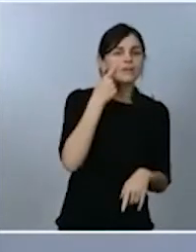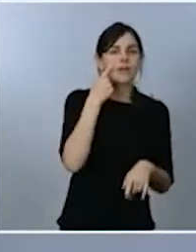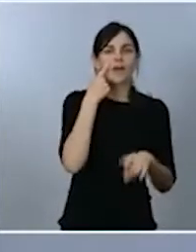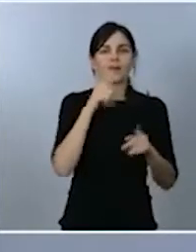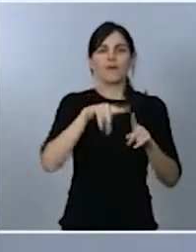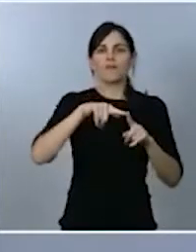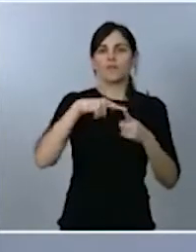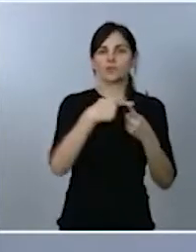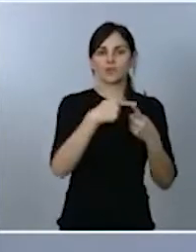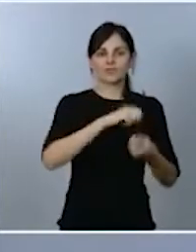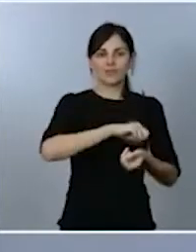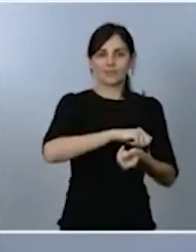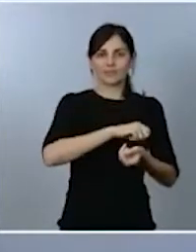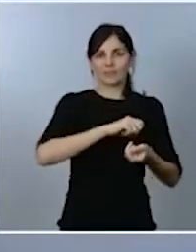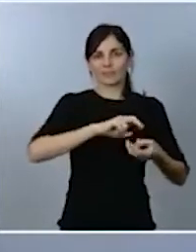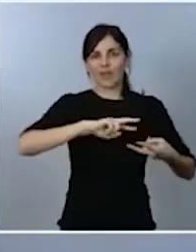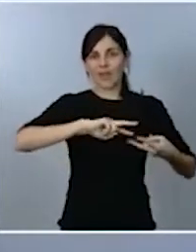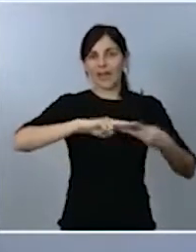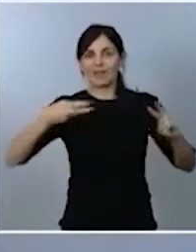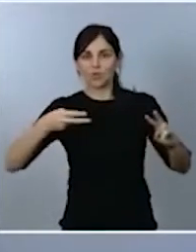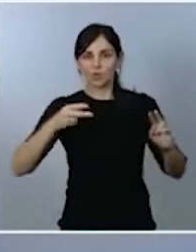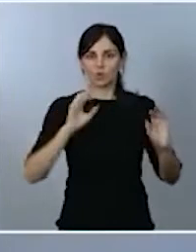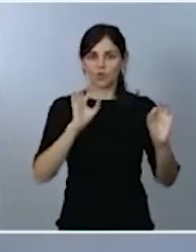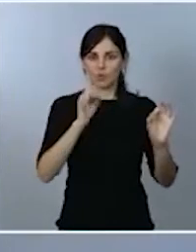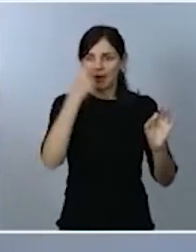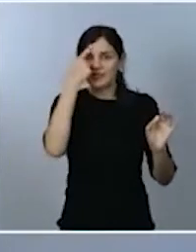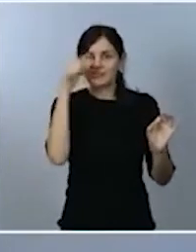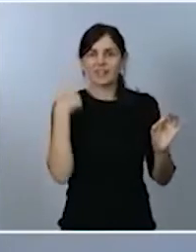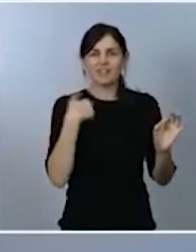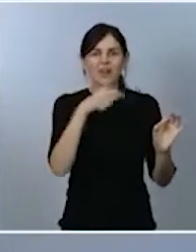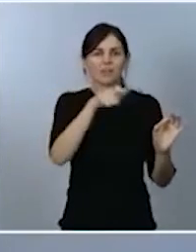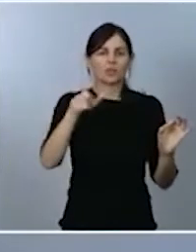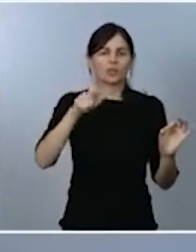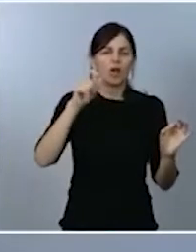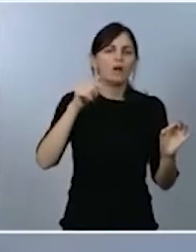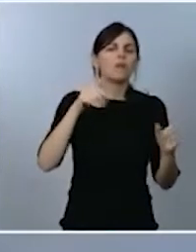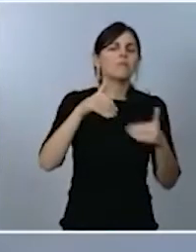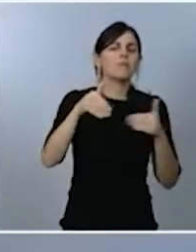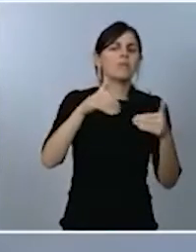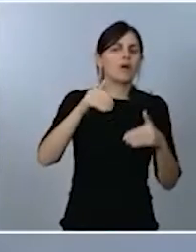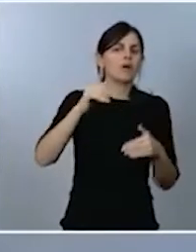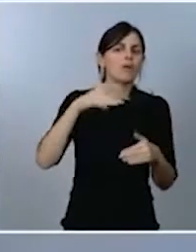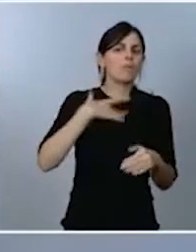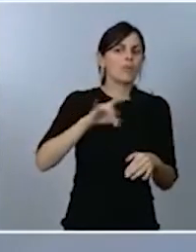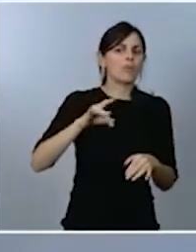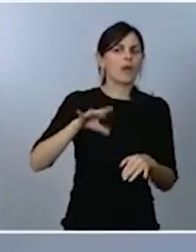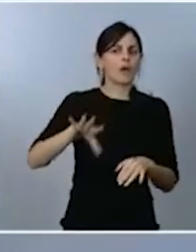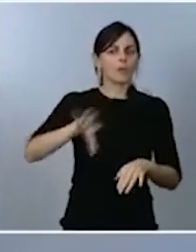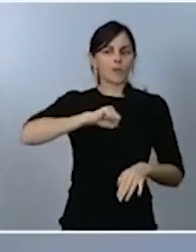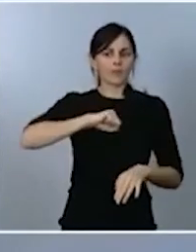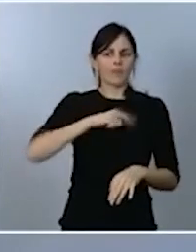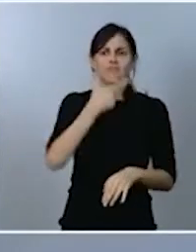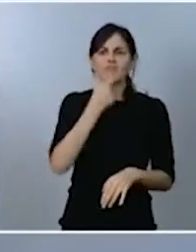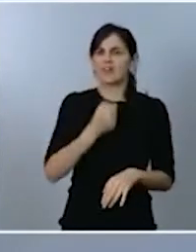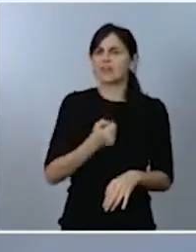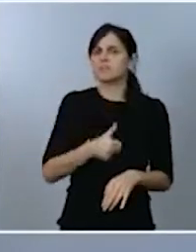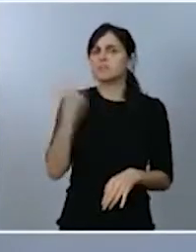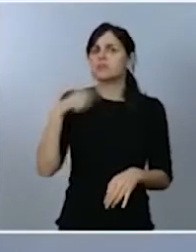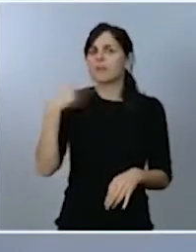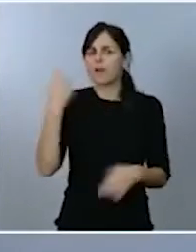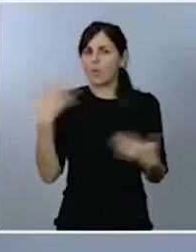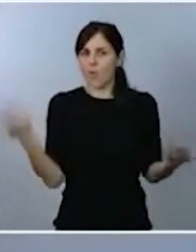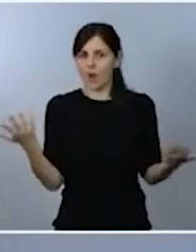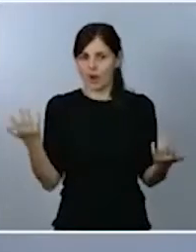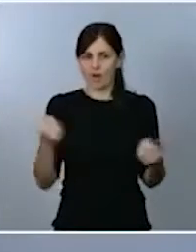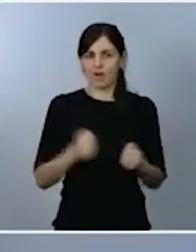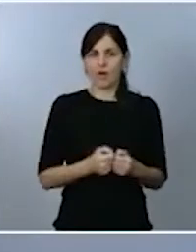tener mayor susceptibilidad o quién pudiera tener mayor propensión de tener una enfermedad más grave. Conocer las secuencias genéticas